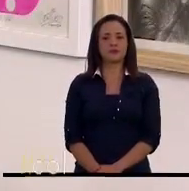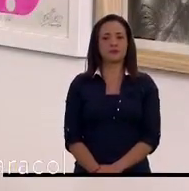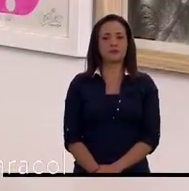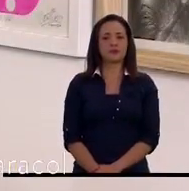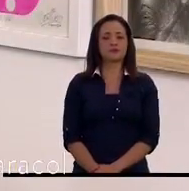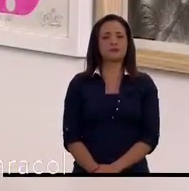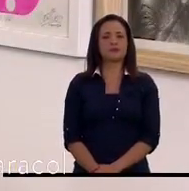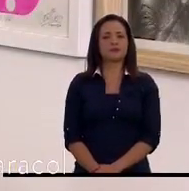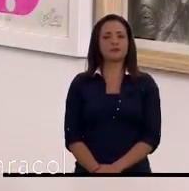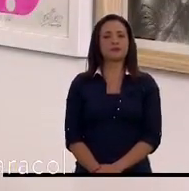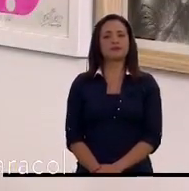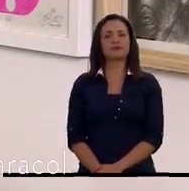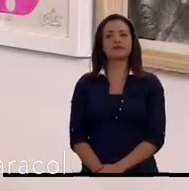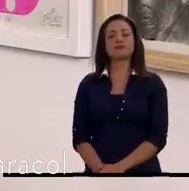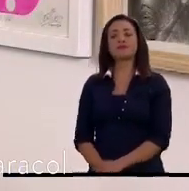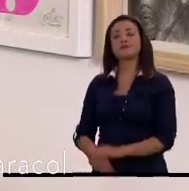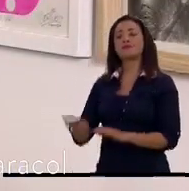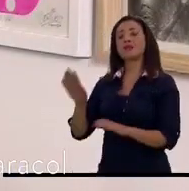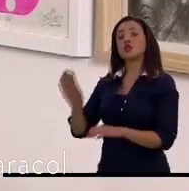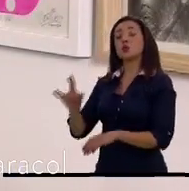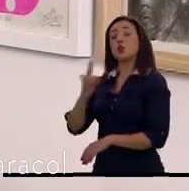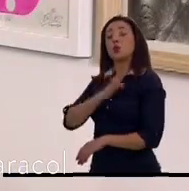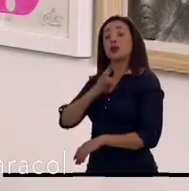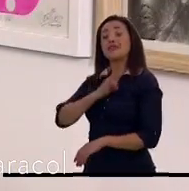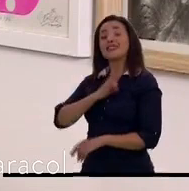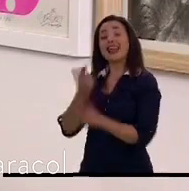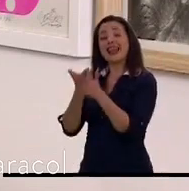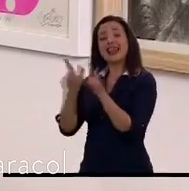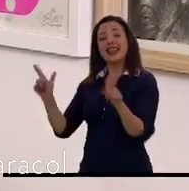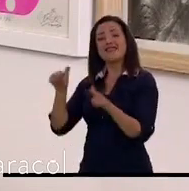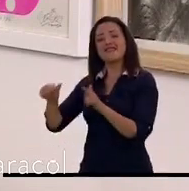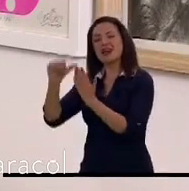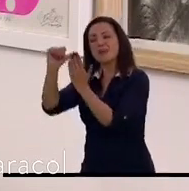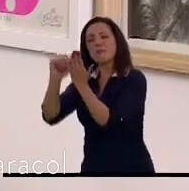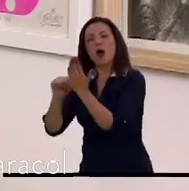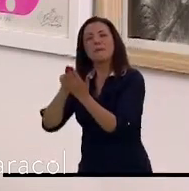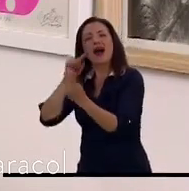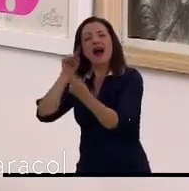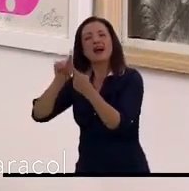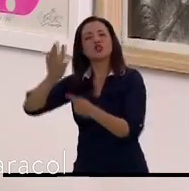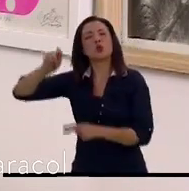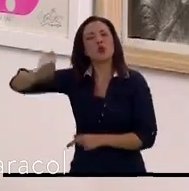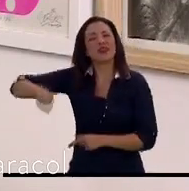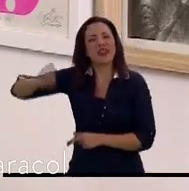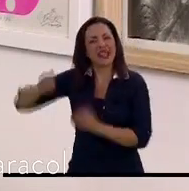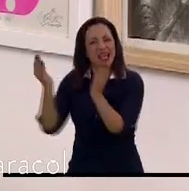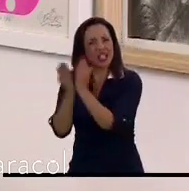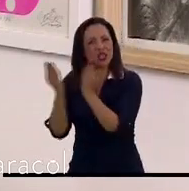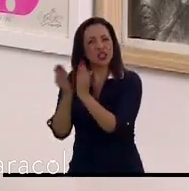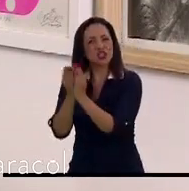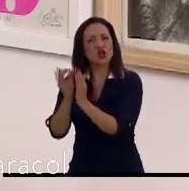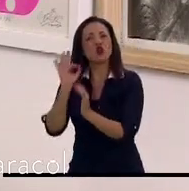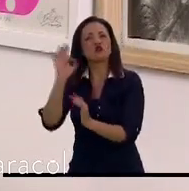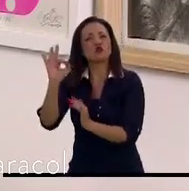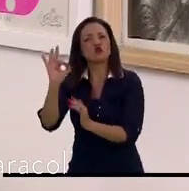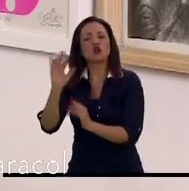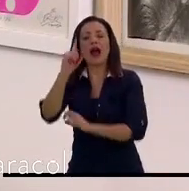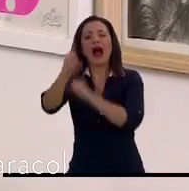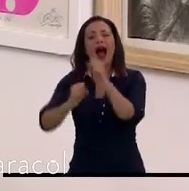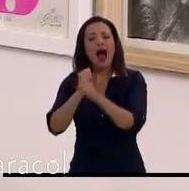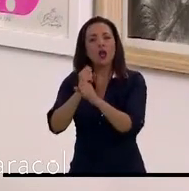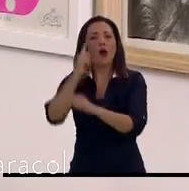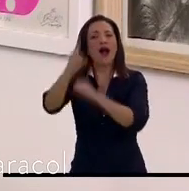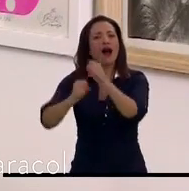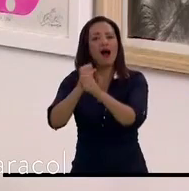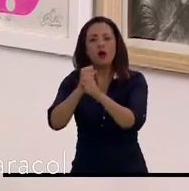El programa de la Facultad de Derecho de la Universidad Libre cambió sus periodos de anuales a semestrales. Hablamos con su decano sobre lo